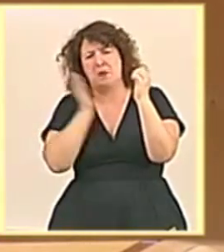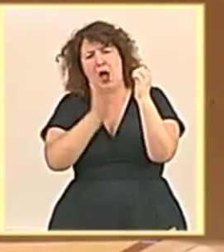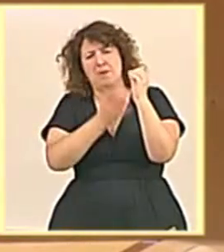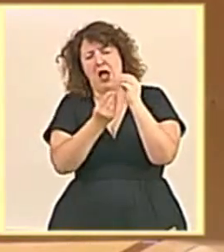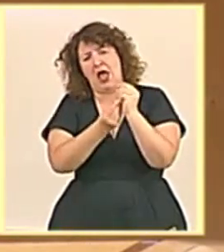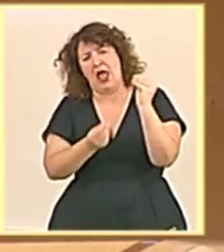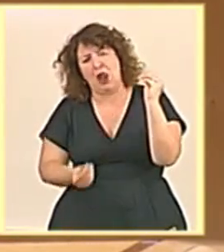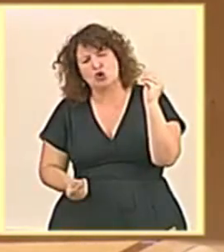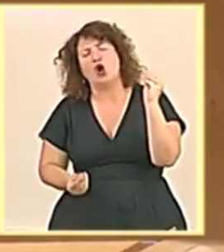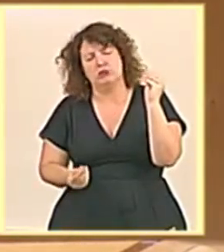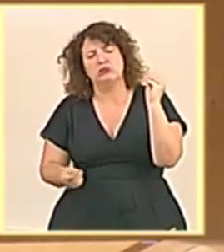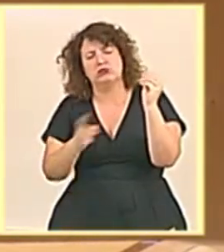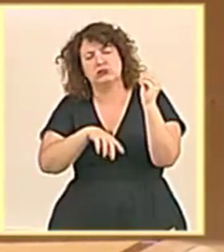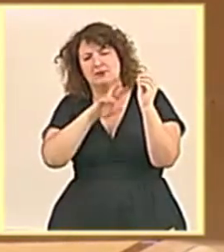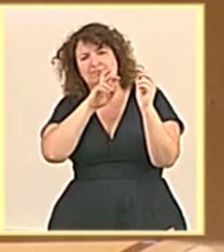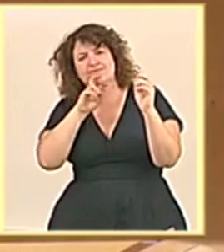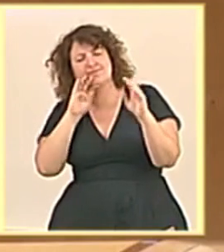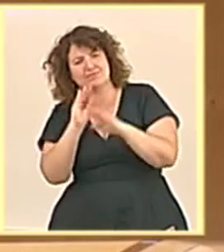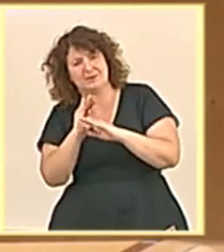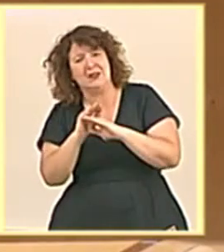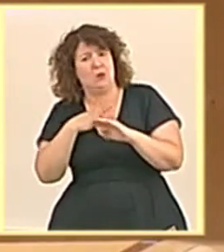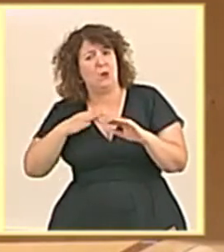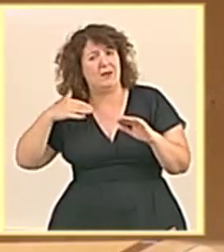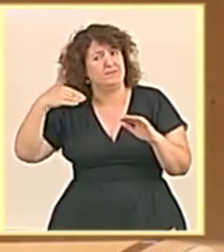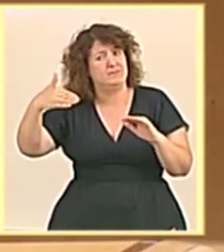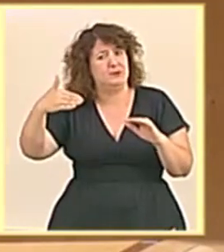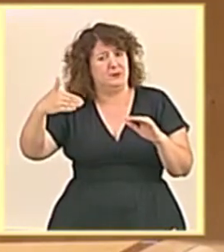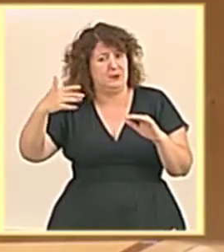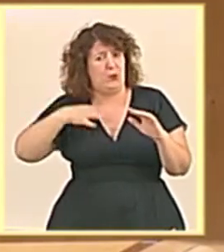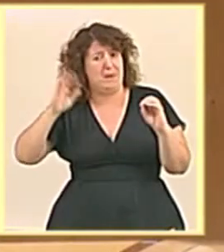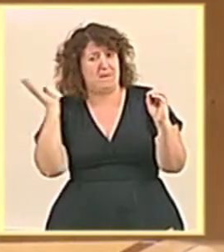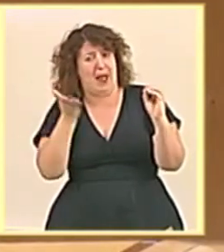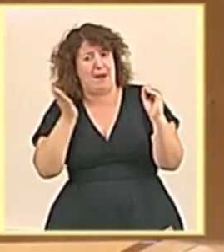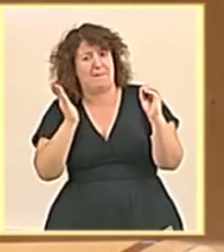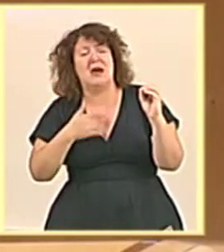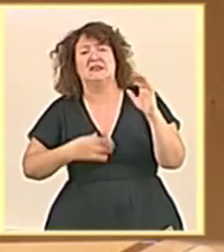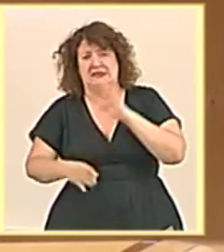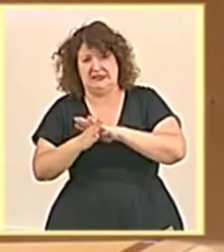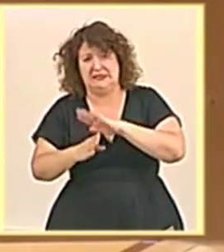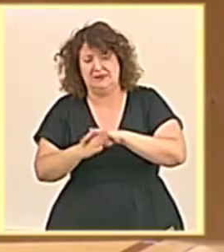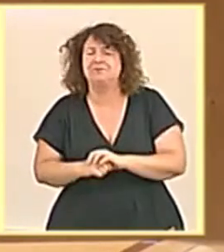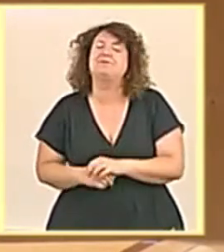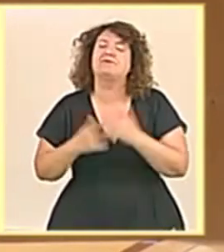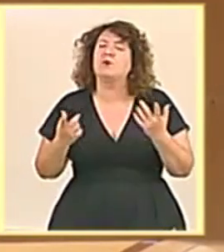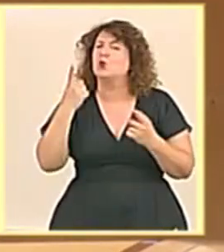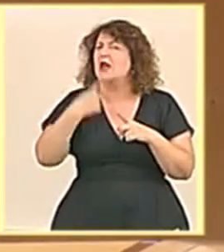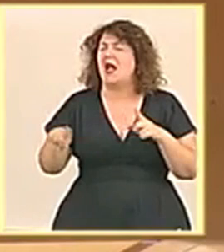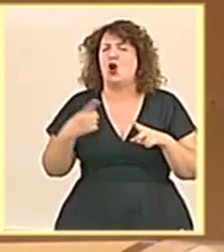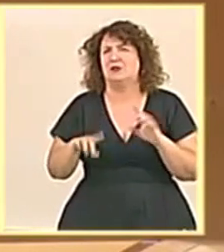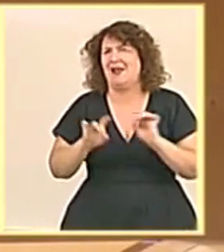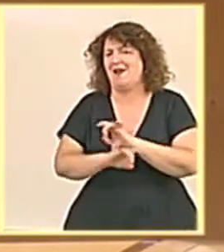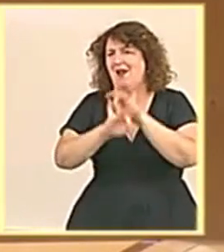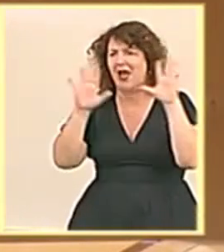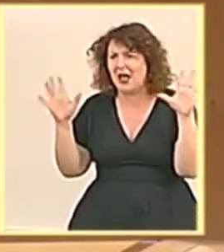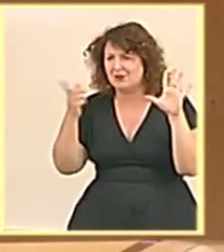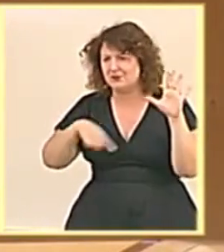que probablemente se sigan viendo degradados en los próximos años. Les quiero recordar algo clave que